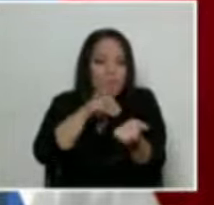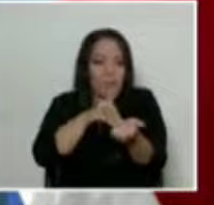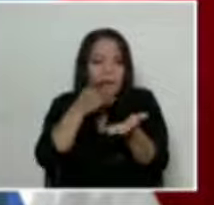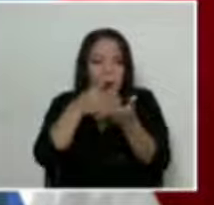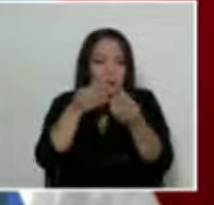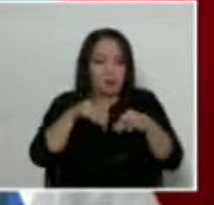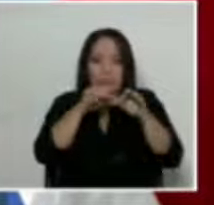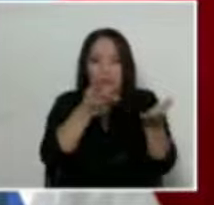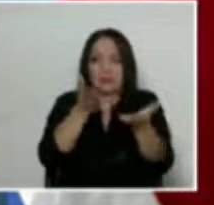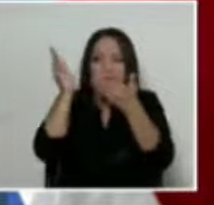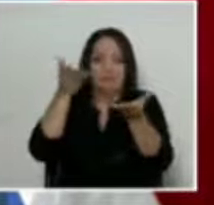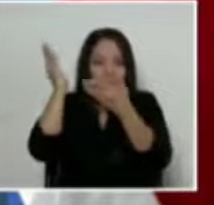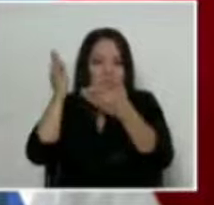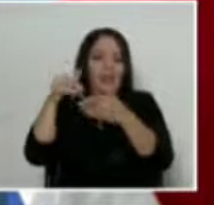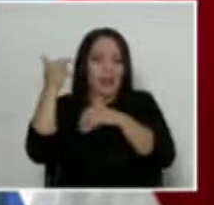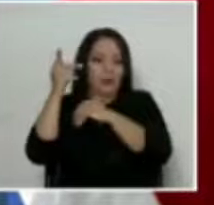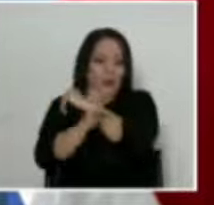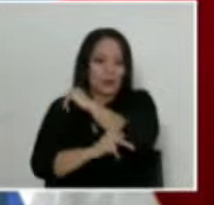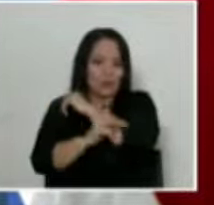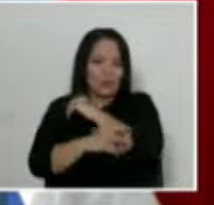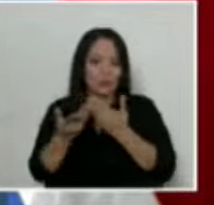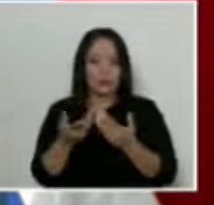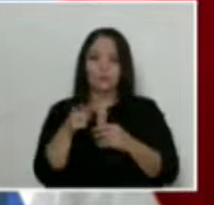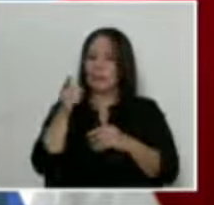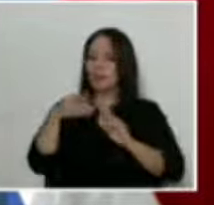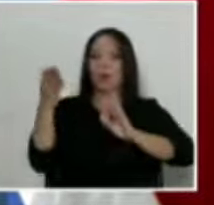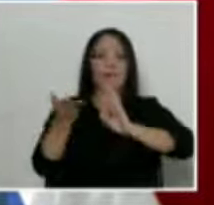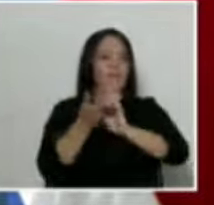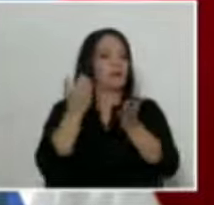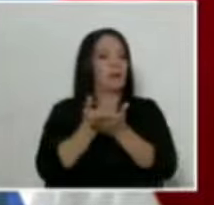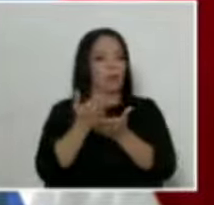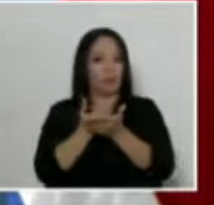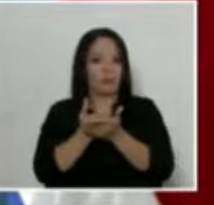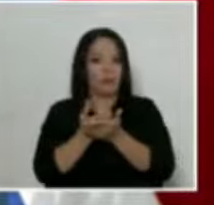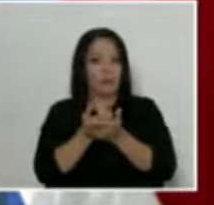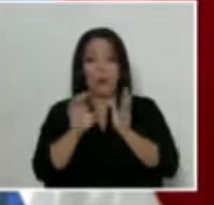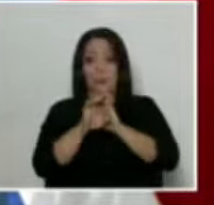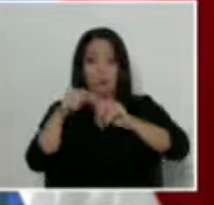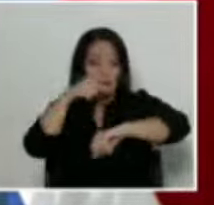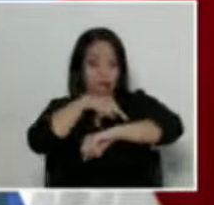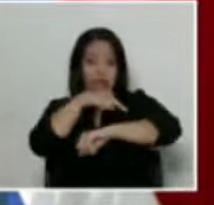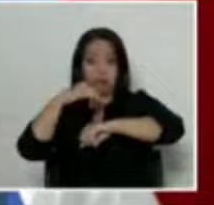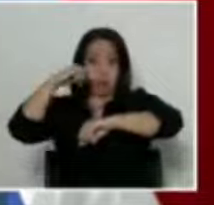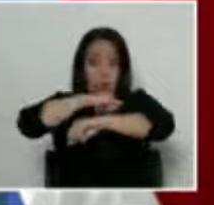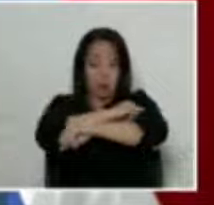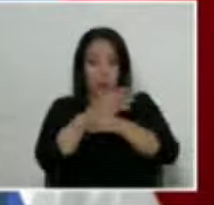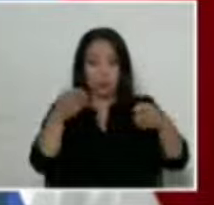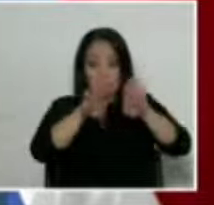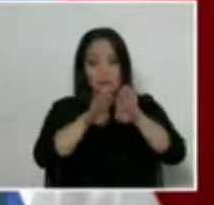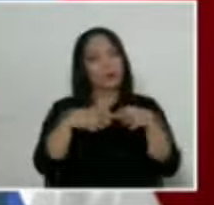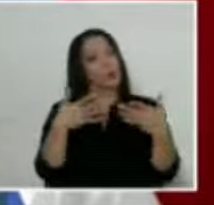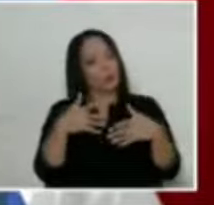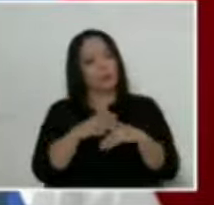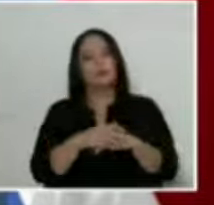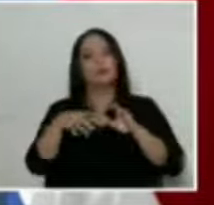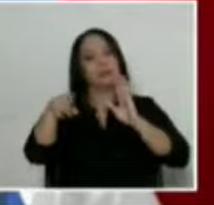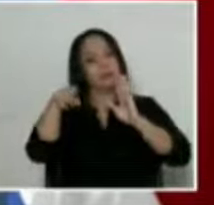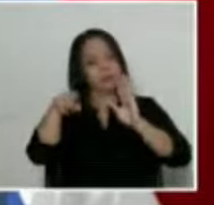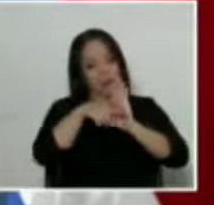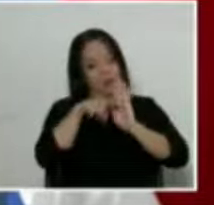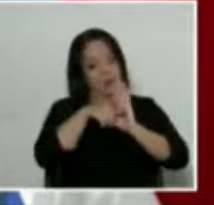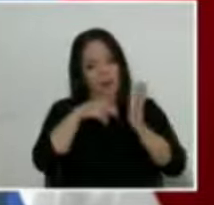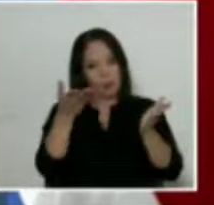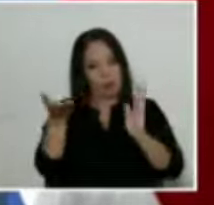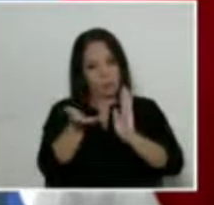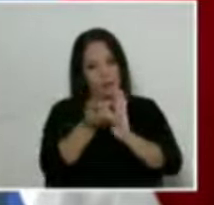Y eso afectaría a la economía de una manera sumamente negativa y el gobierno no